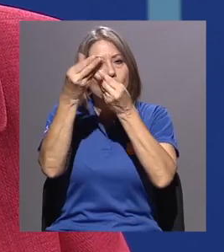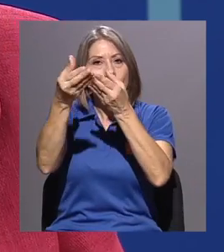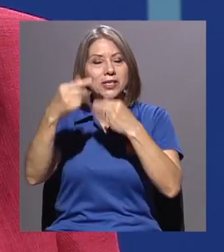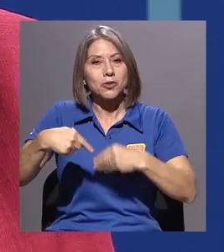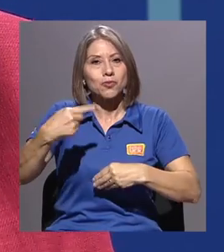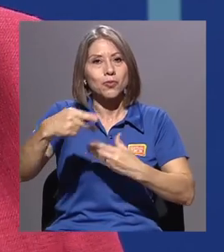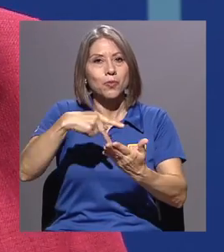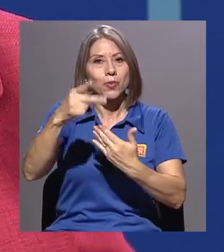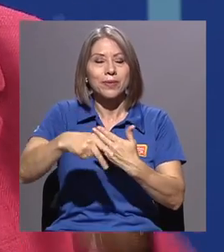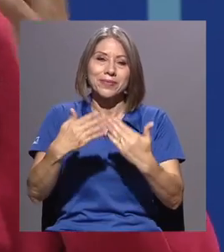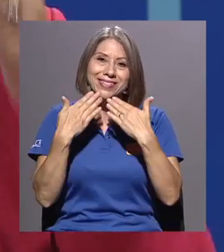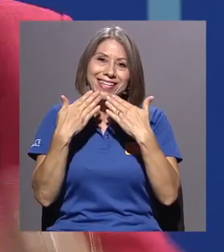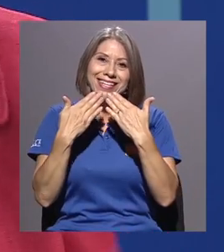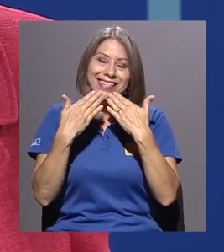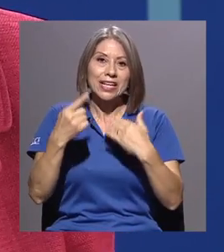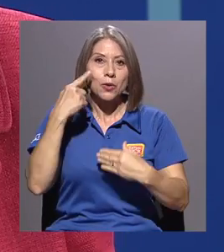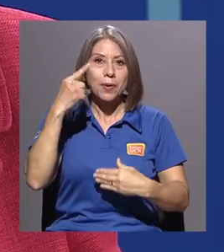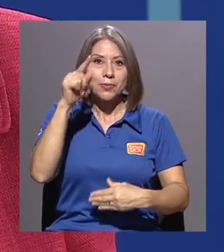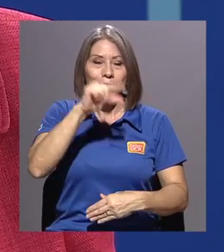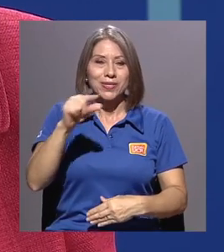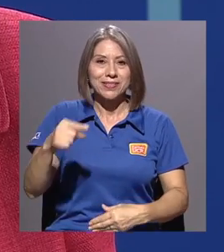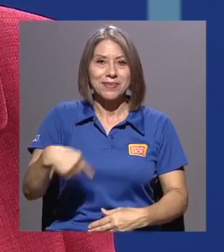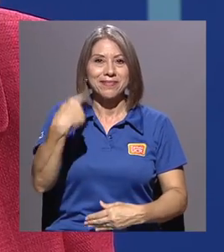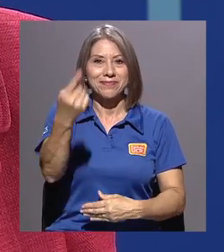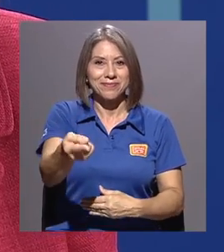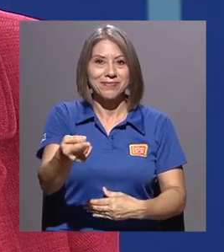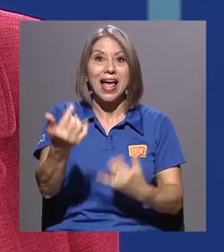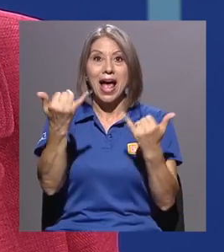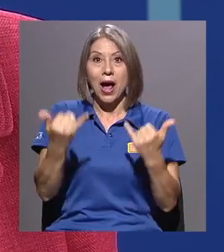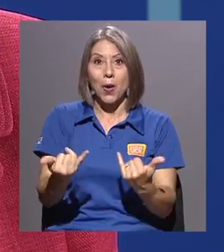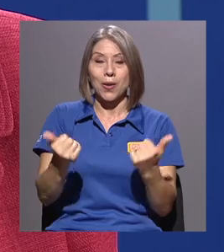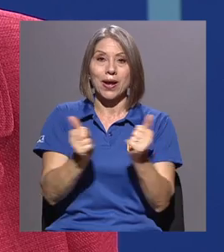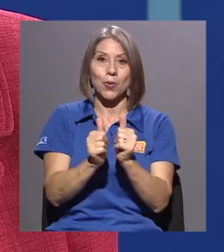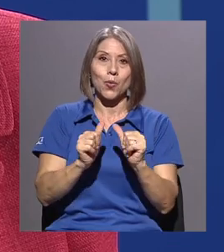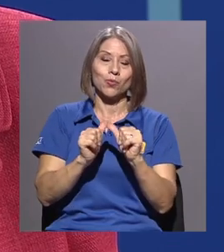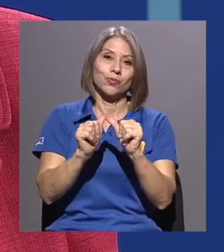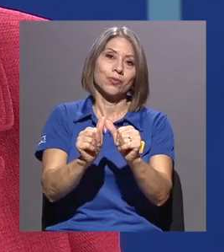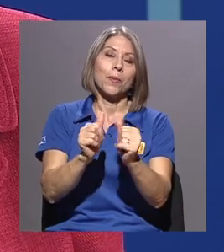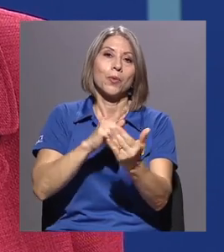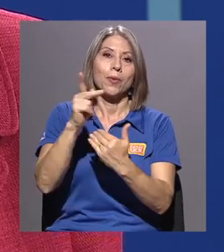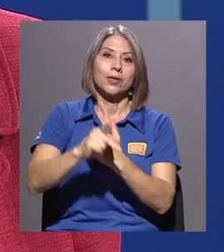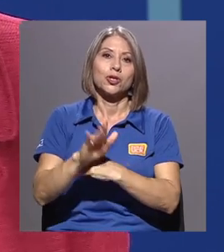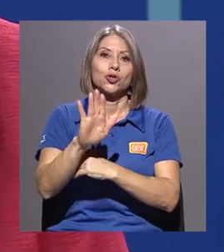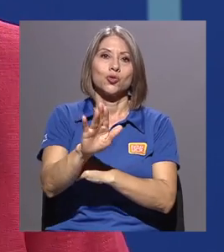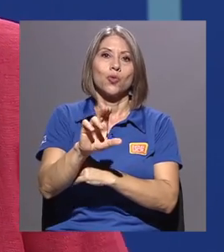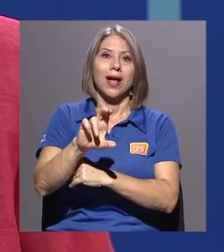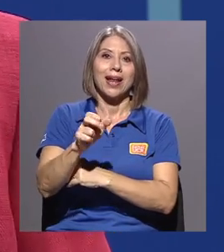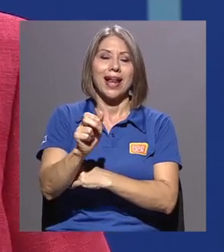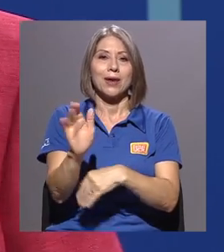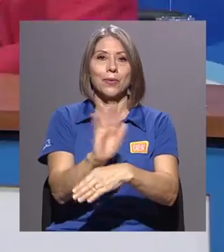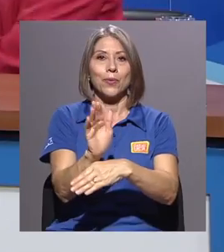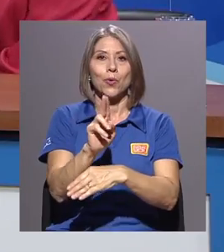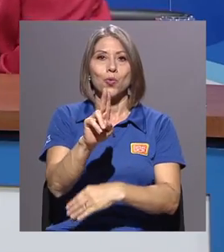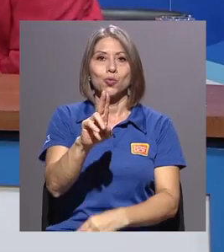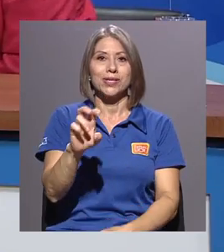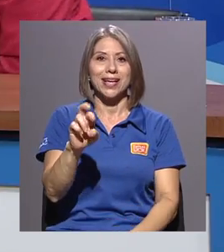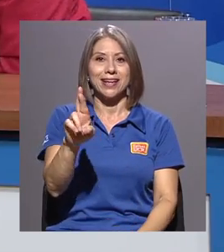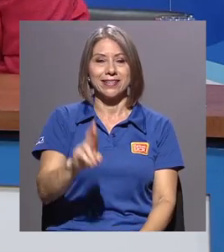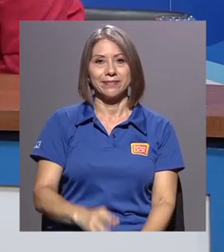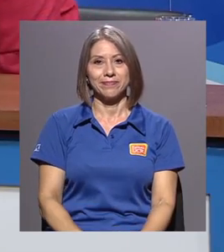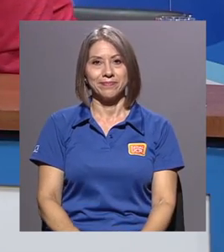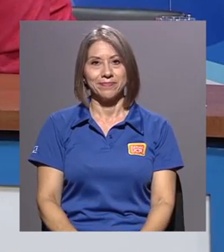programas. Muchísimas gracias y nos vemos a la vuelta de una semana. Los dejo en compañía de la programación de su canal UCR. Gracias.